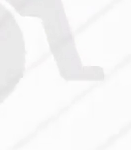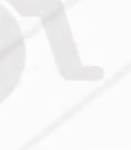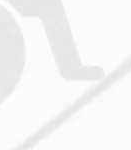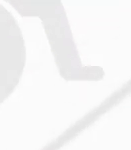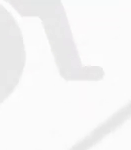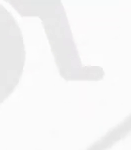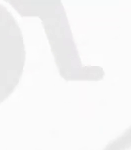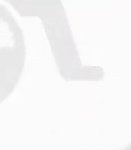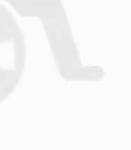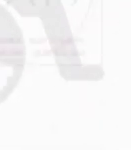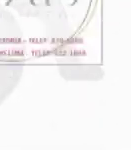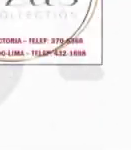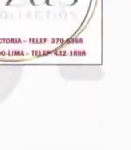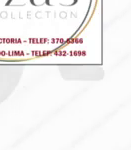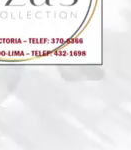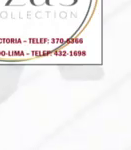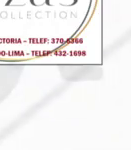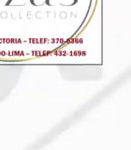¡Alguien!